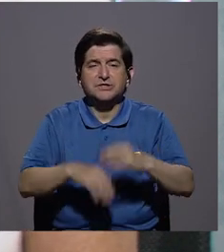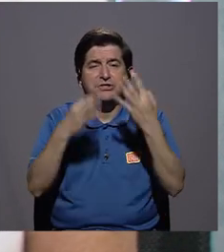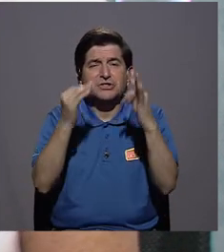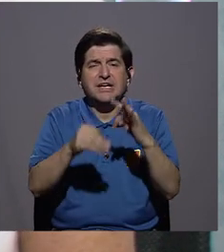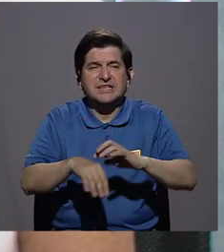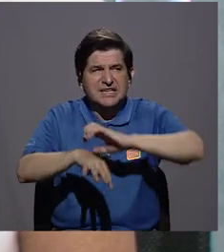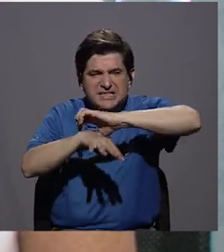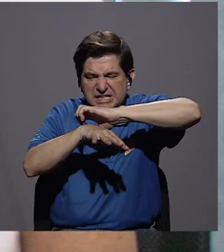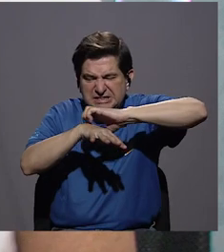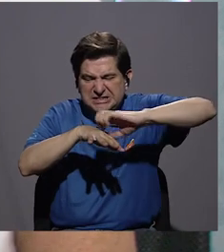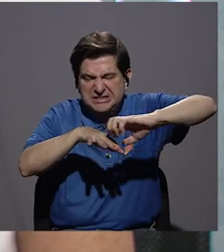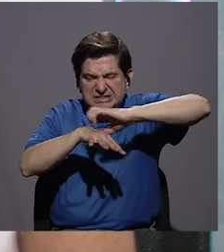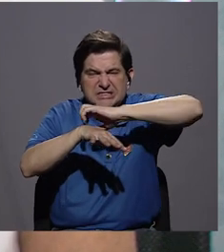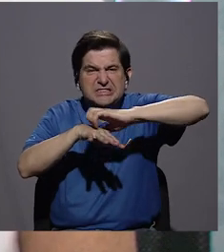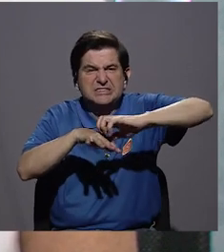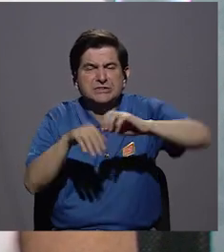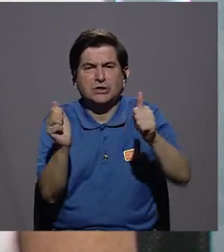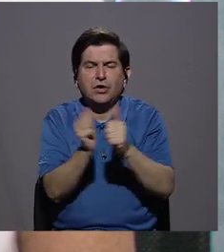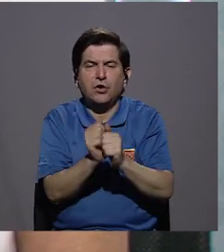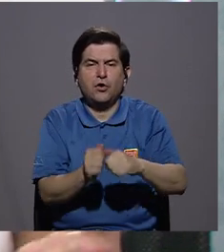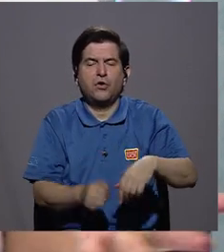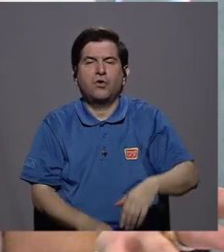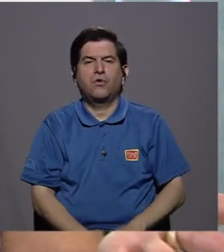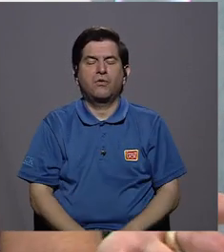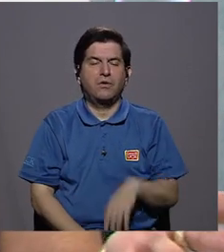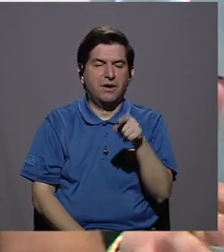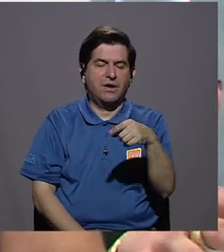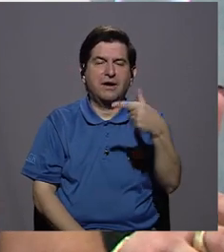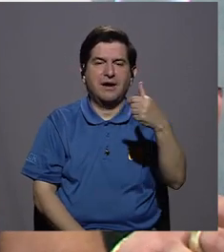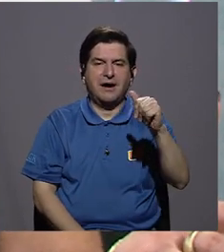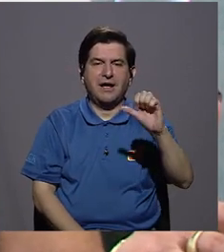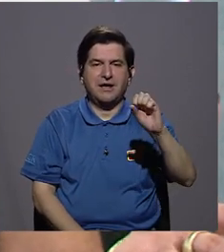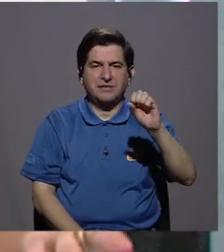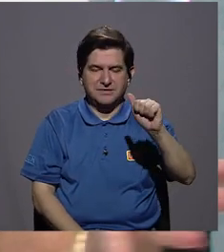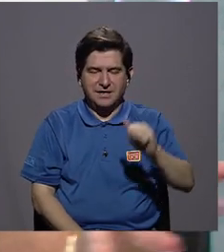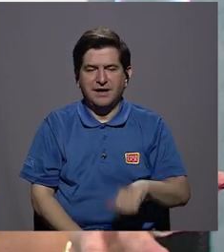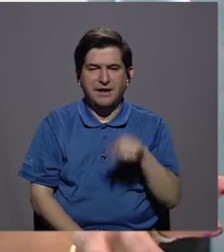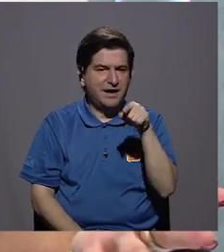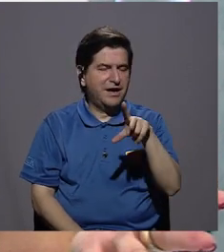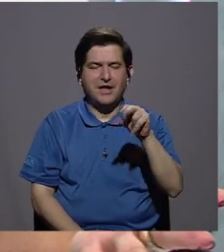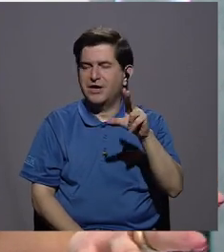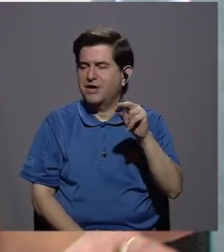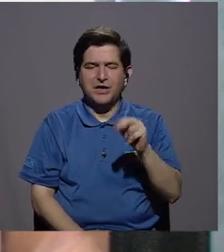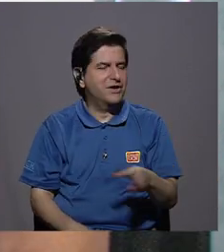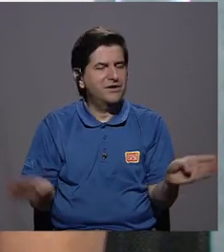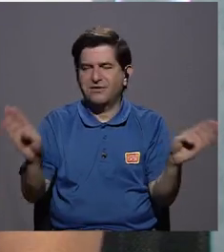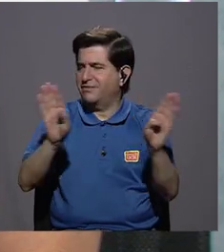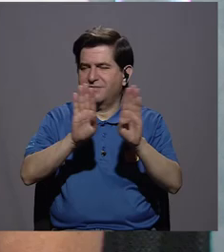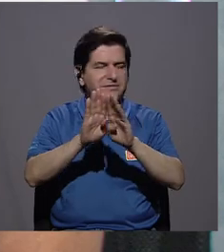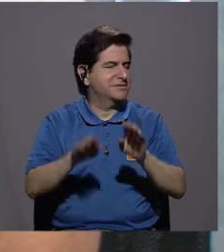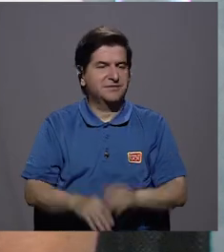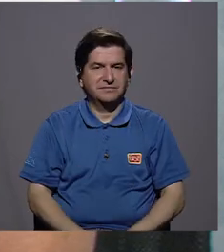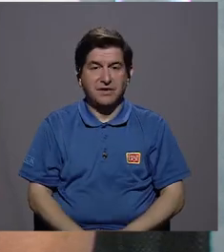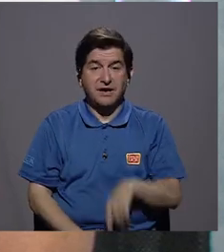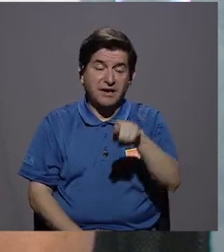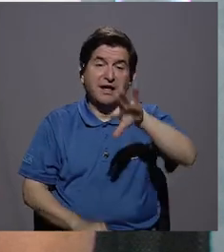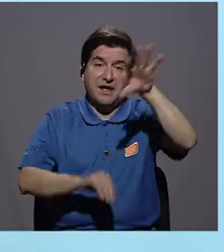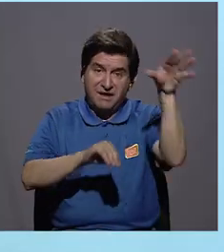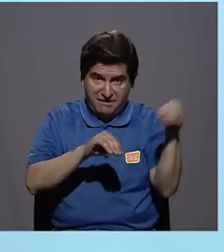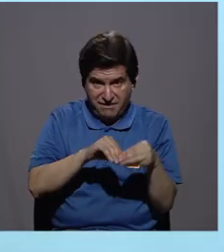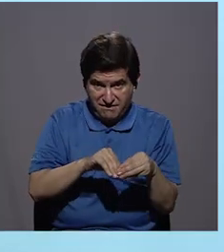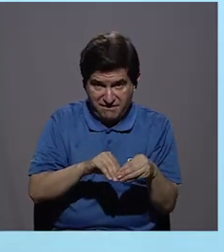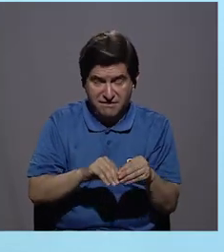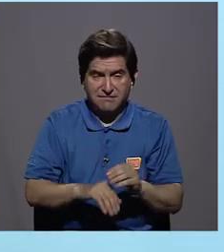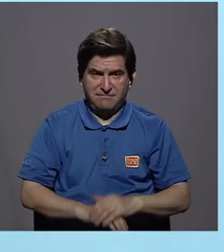con una gasa. Ahí nos estamos garantizando que no cicatrice, simple y sencillamente. Y si a eso, Fabiola, le